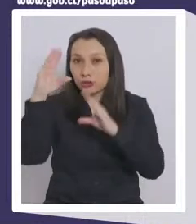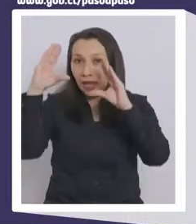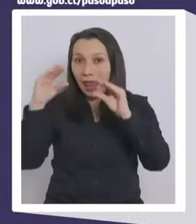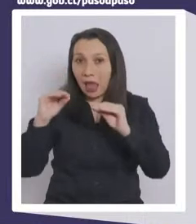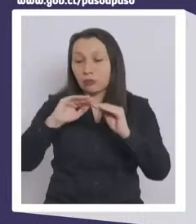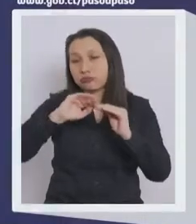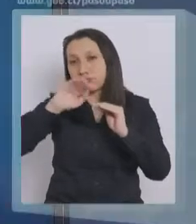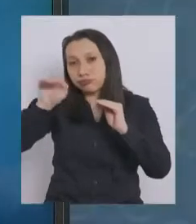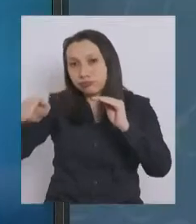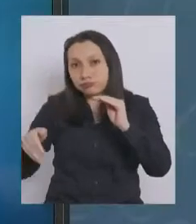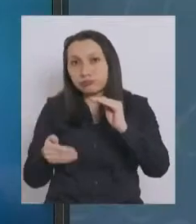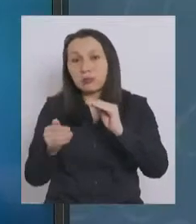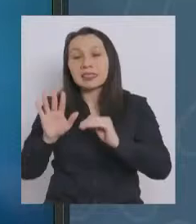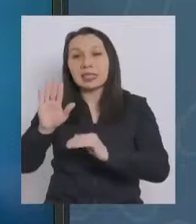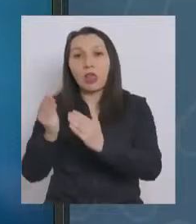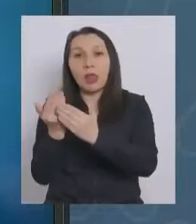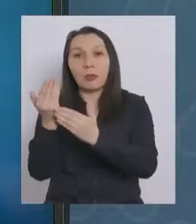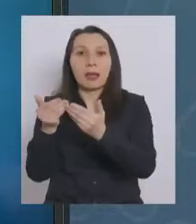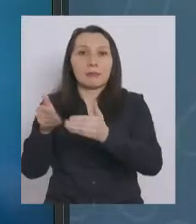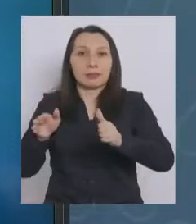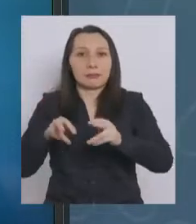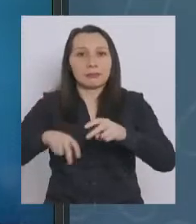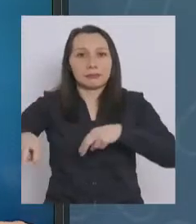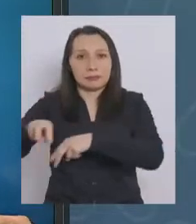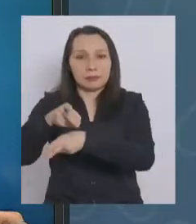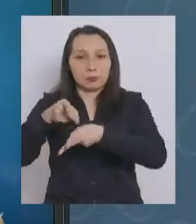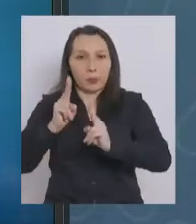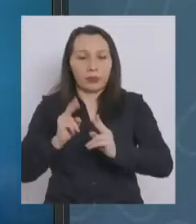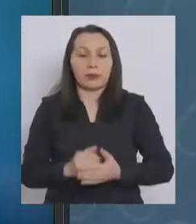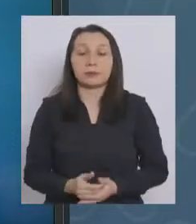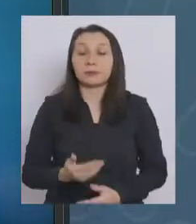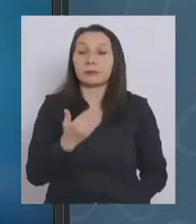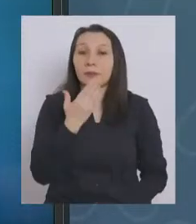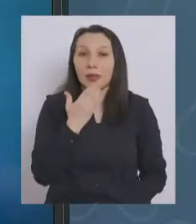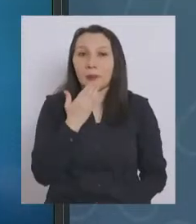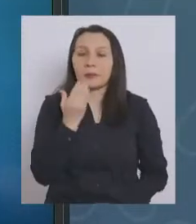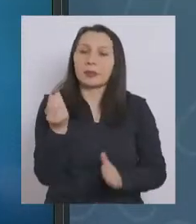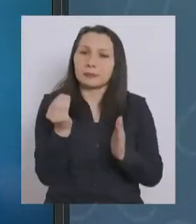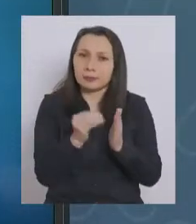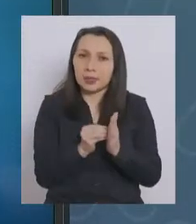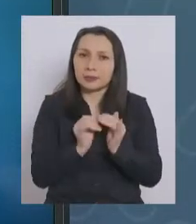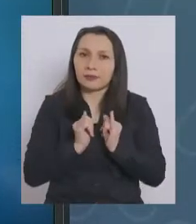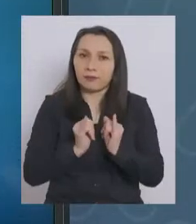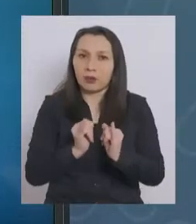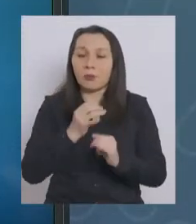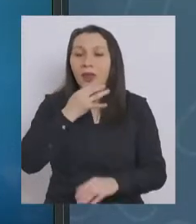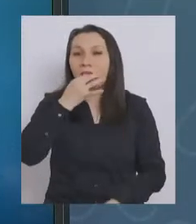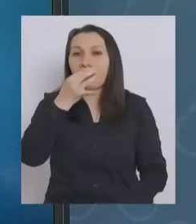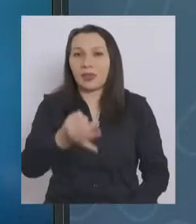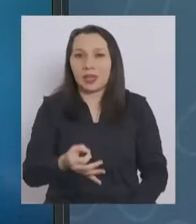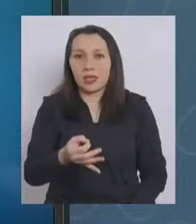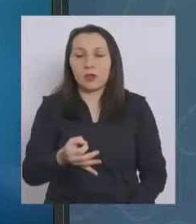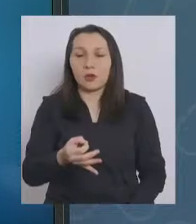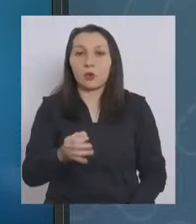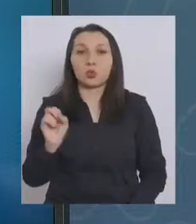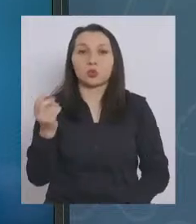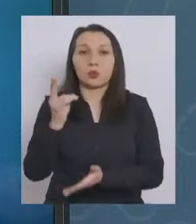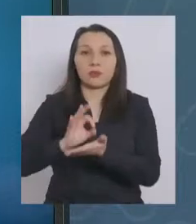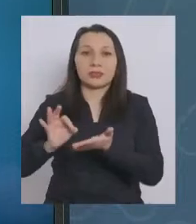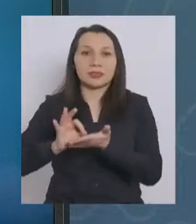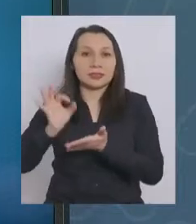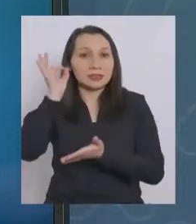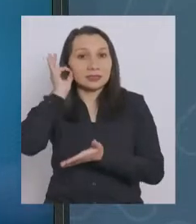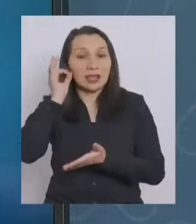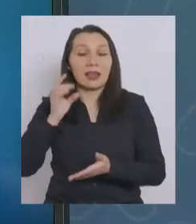noche y terminará a las 5 de la mañana. También, reforzando lo que ha señalado la subsecretaria